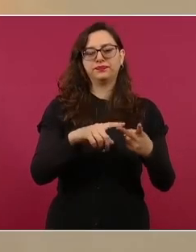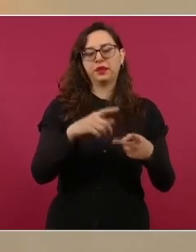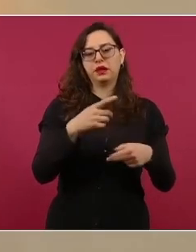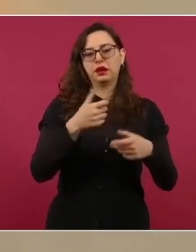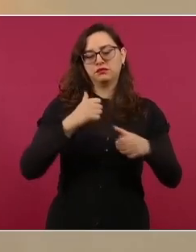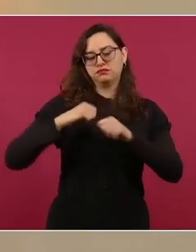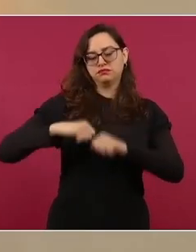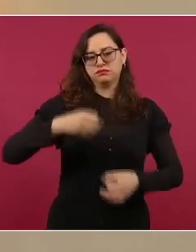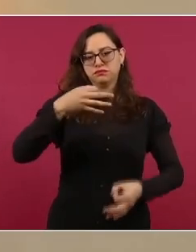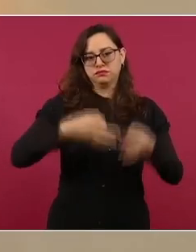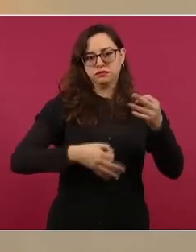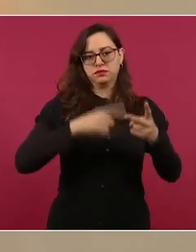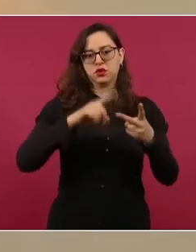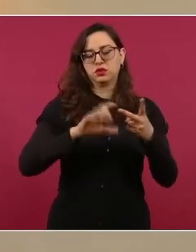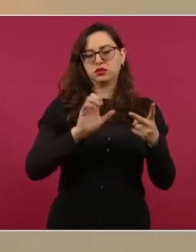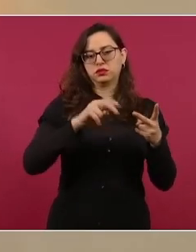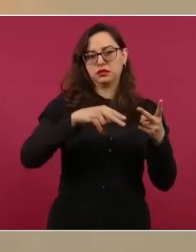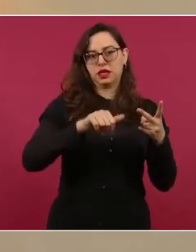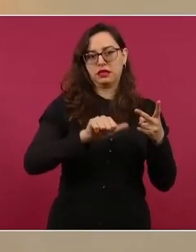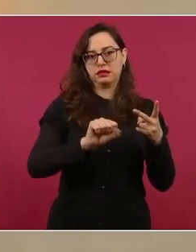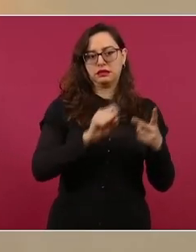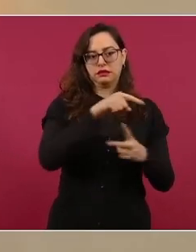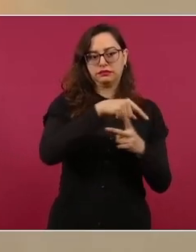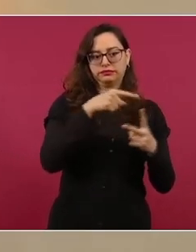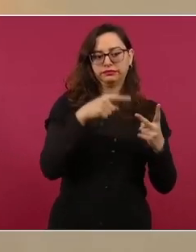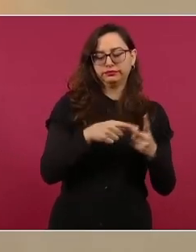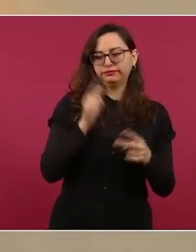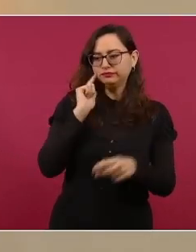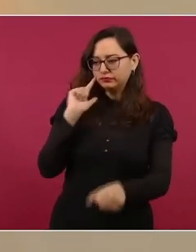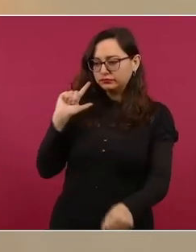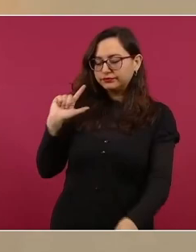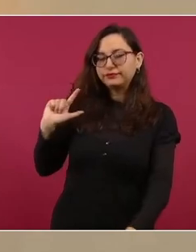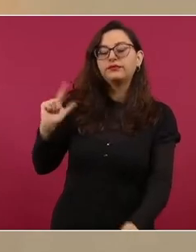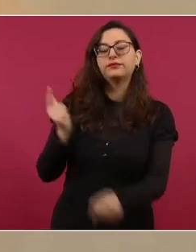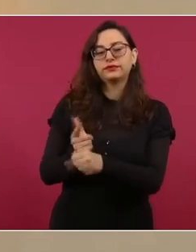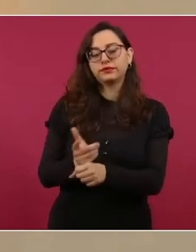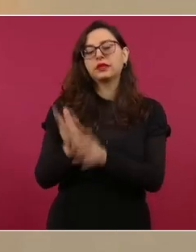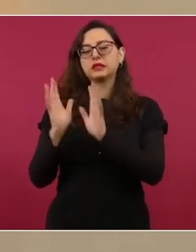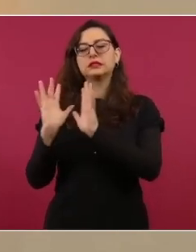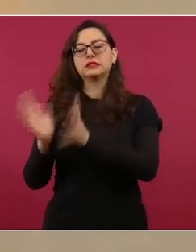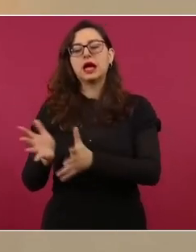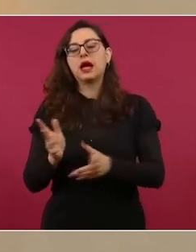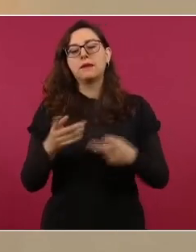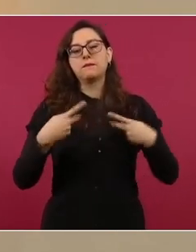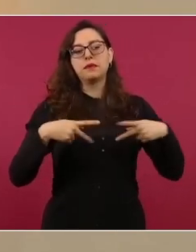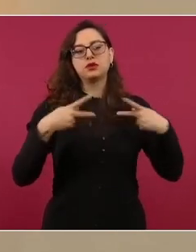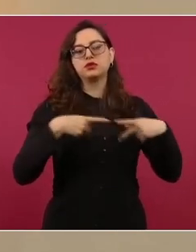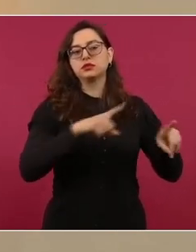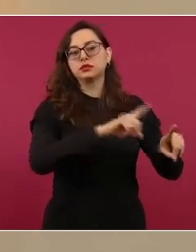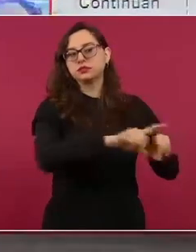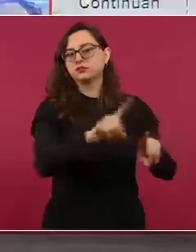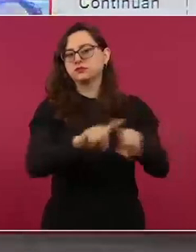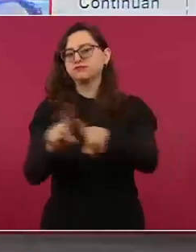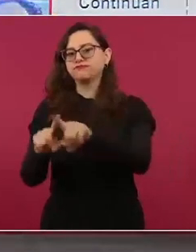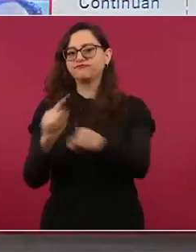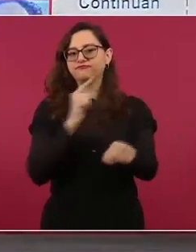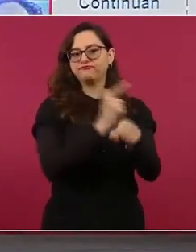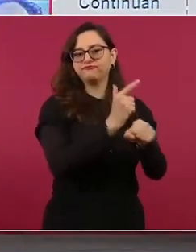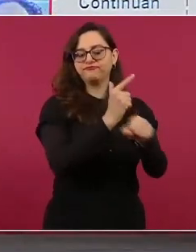Antisecuestros. Aquí se informó que hubo un fallo condenatorio contra diversas personas, entre ellos la